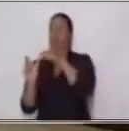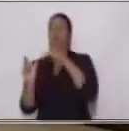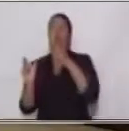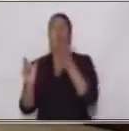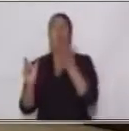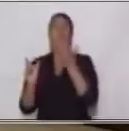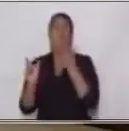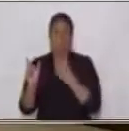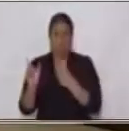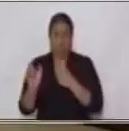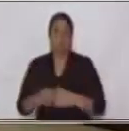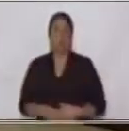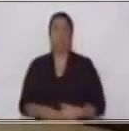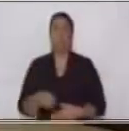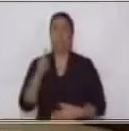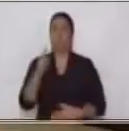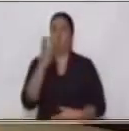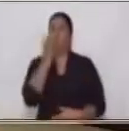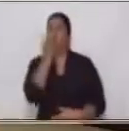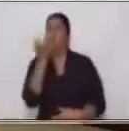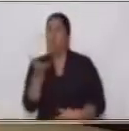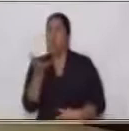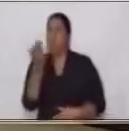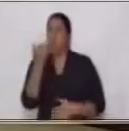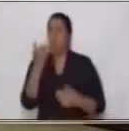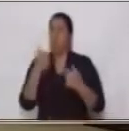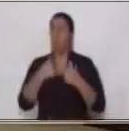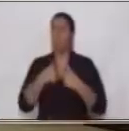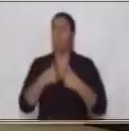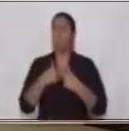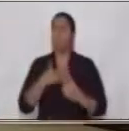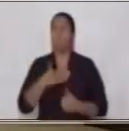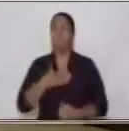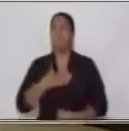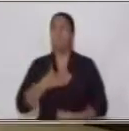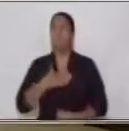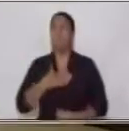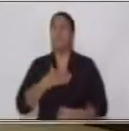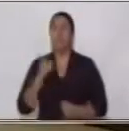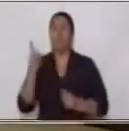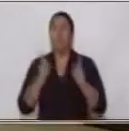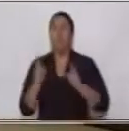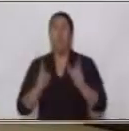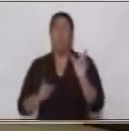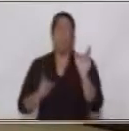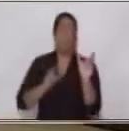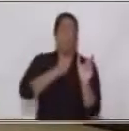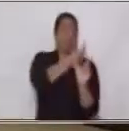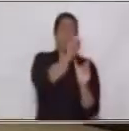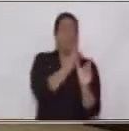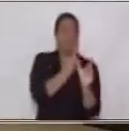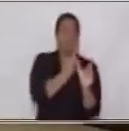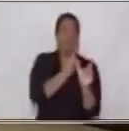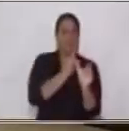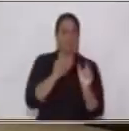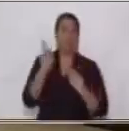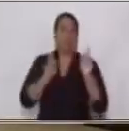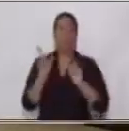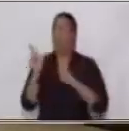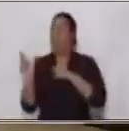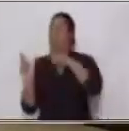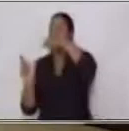una manzana es comida por mí, ¿cuál es el sujeto y cuál es el predicado? Una